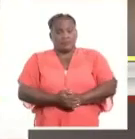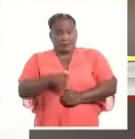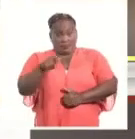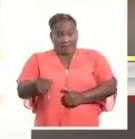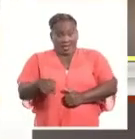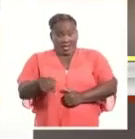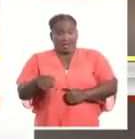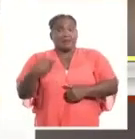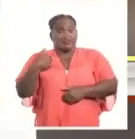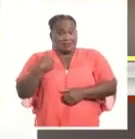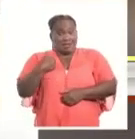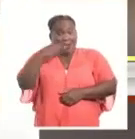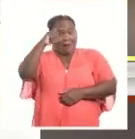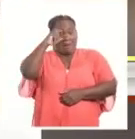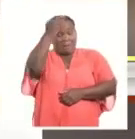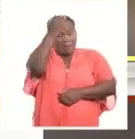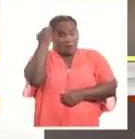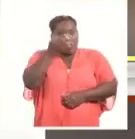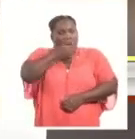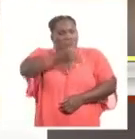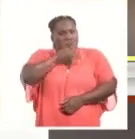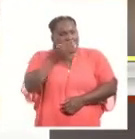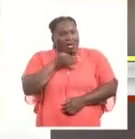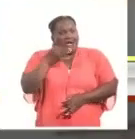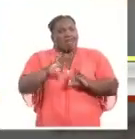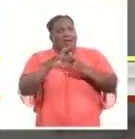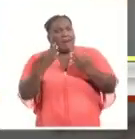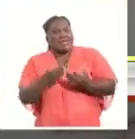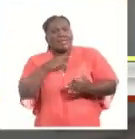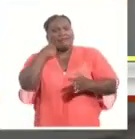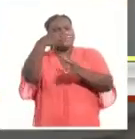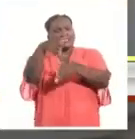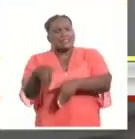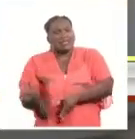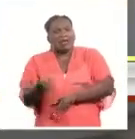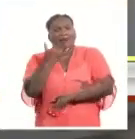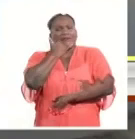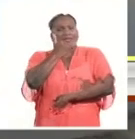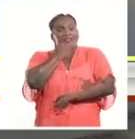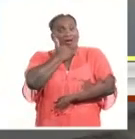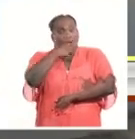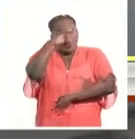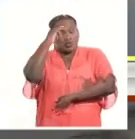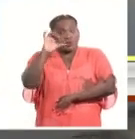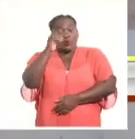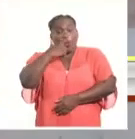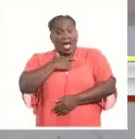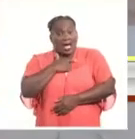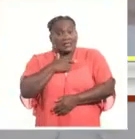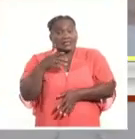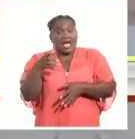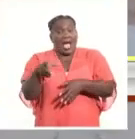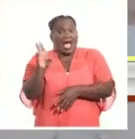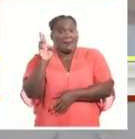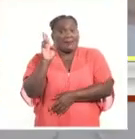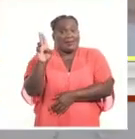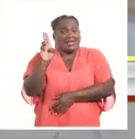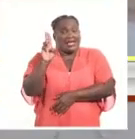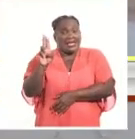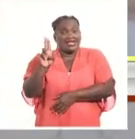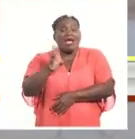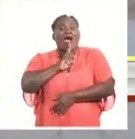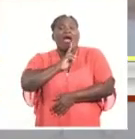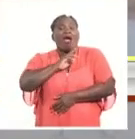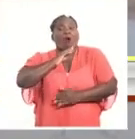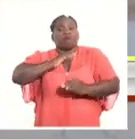cubano hizo extensivo el mensaje a los familiares de los fallecidos y damnificados. Sudán decretó estado de emergencia por las inundaciones